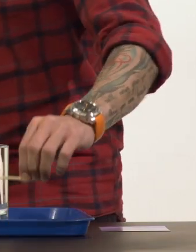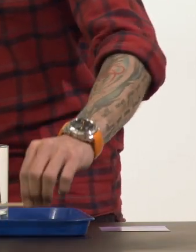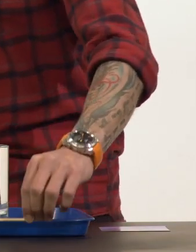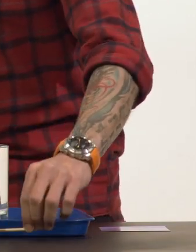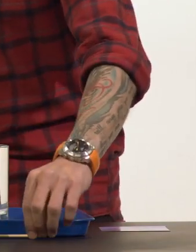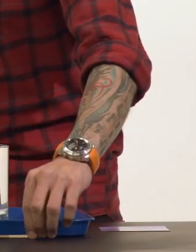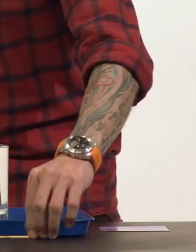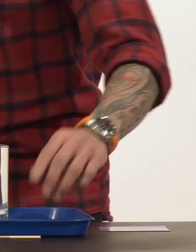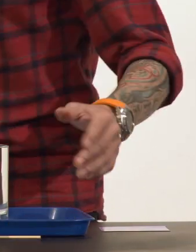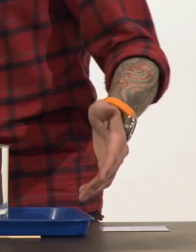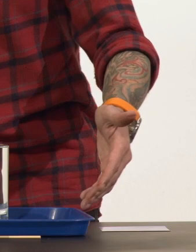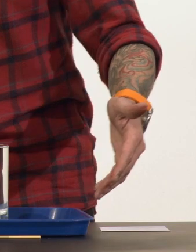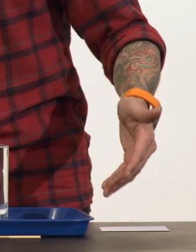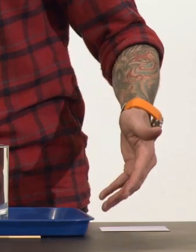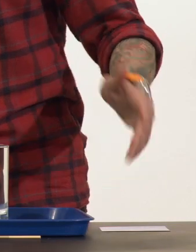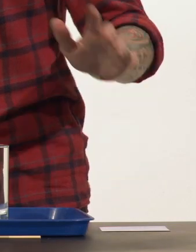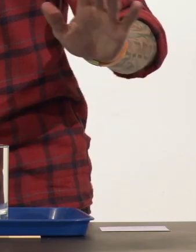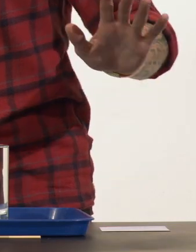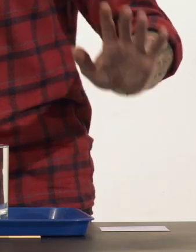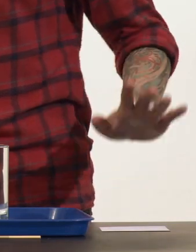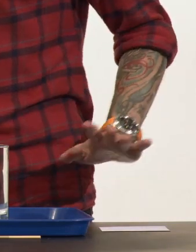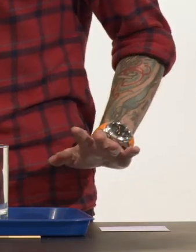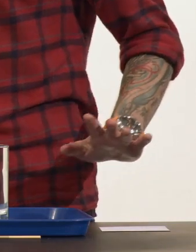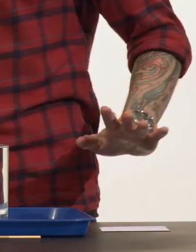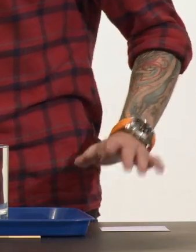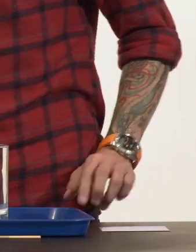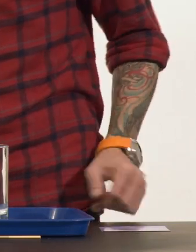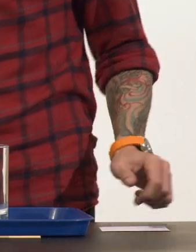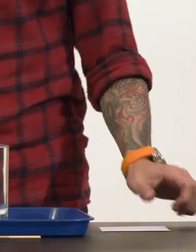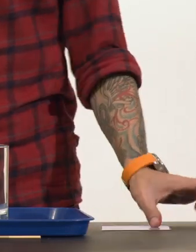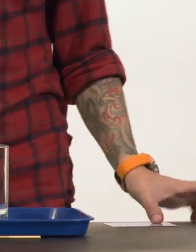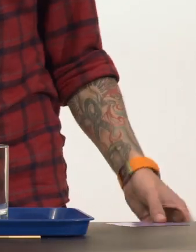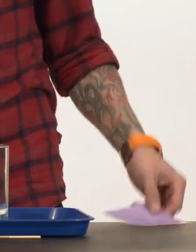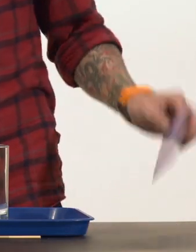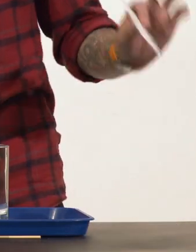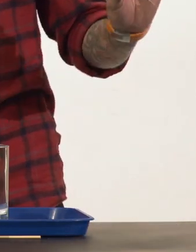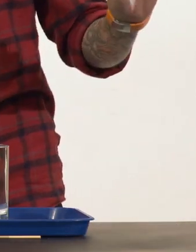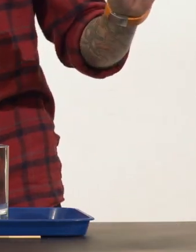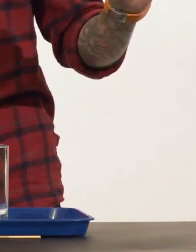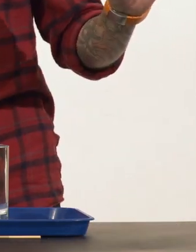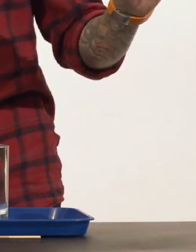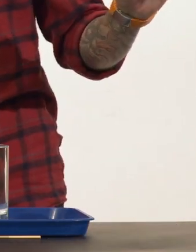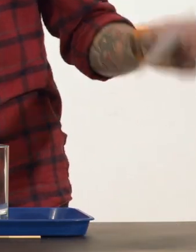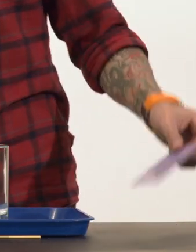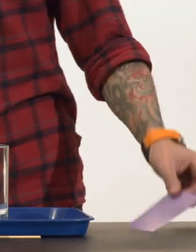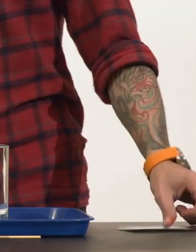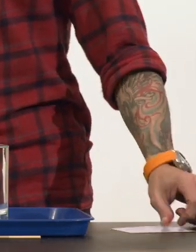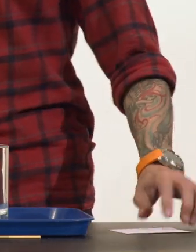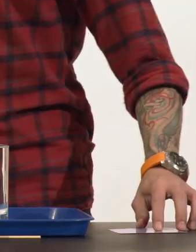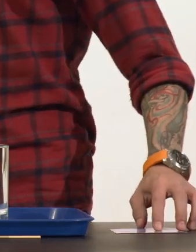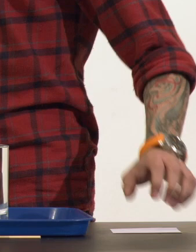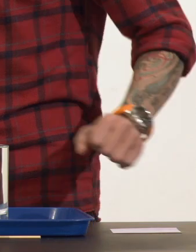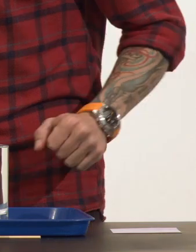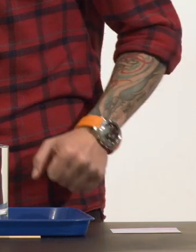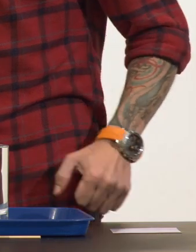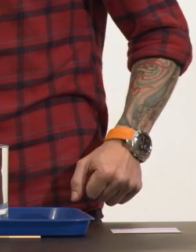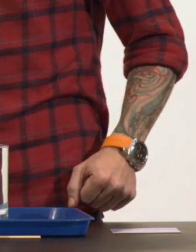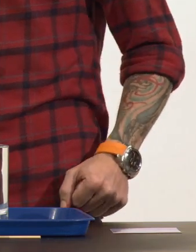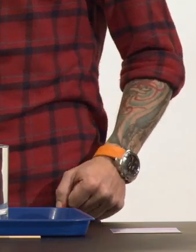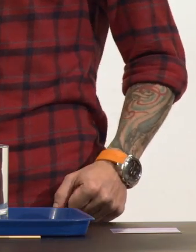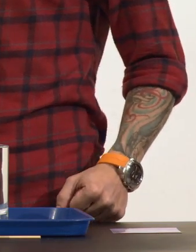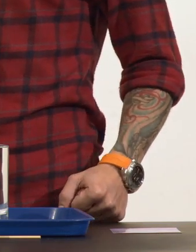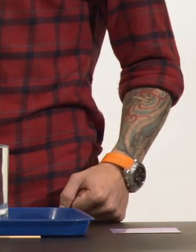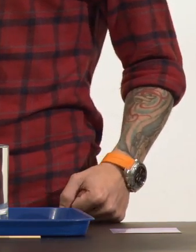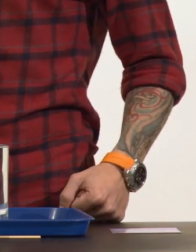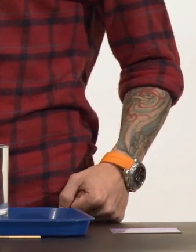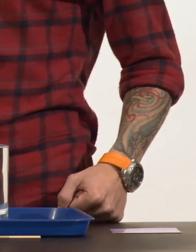Tenemos una varita para mezclarlos y tenemos una bandeja para evitar cualquier tipo de derrames. Y un pedacito de cartón o cartulina. Así